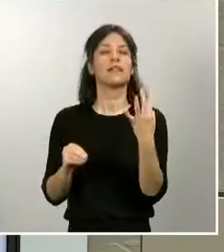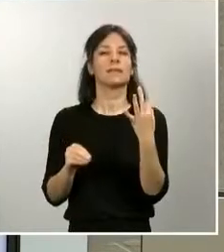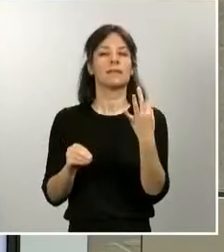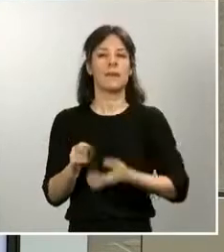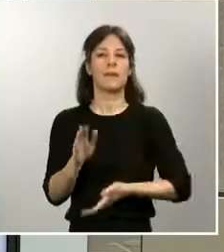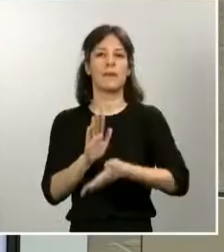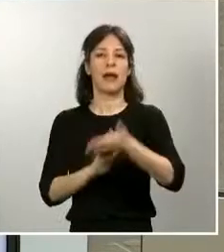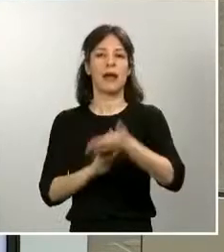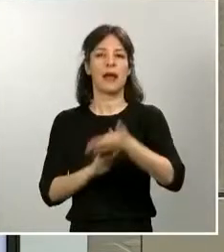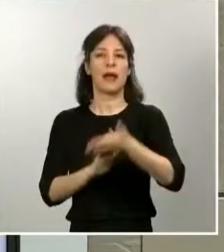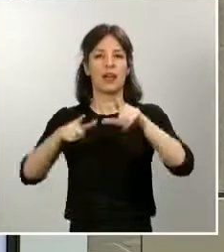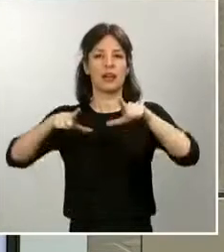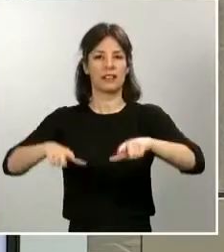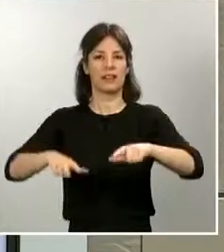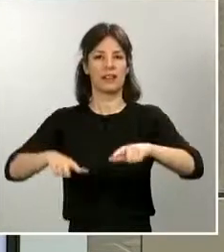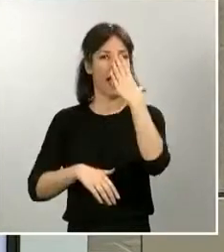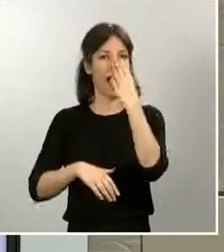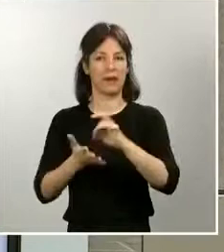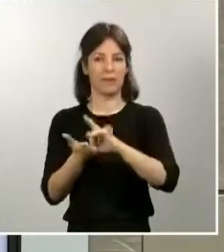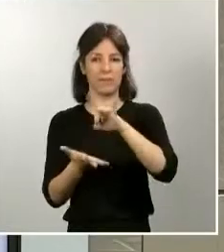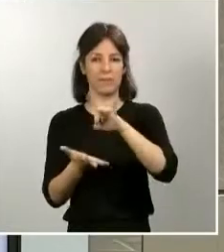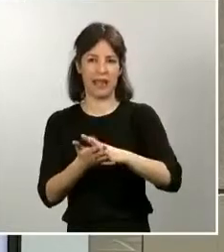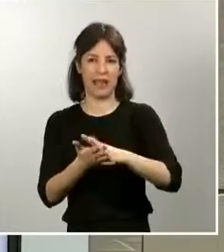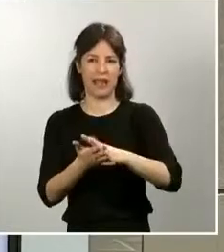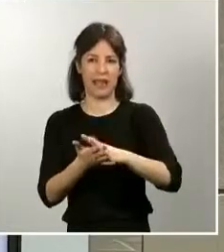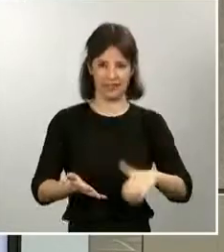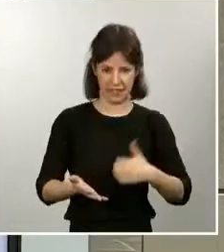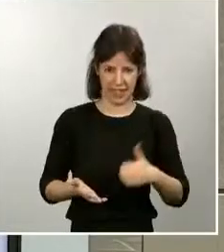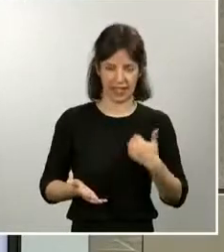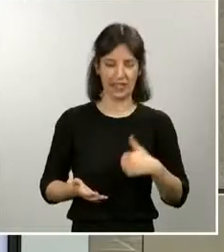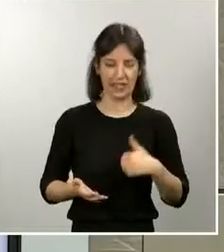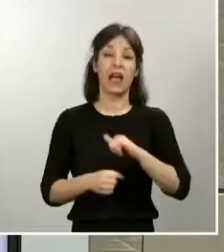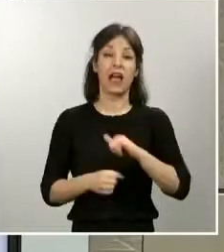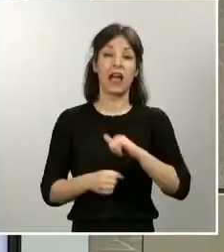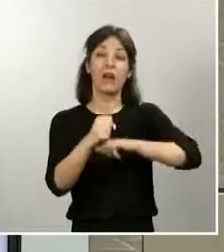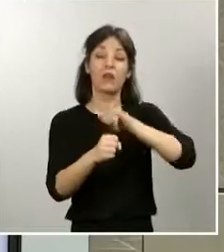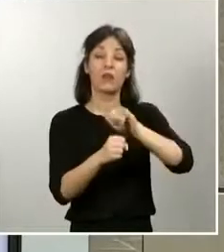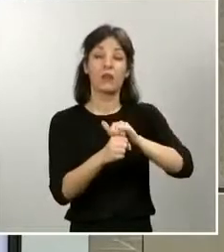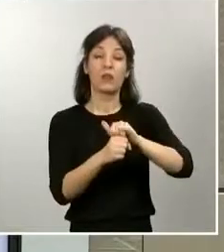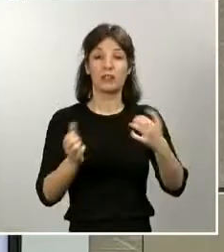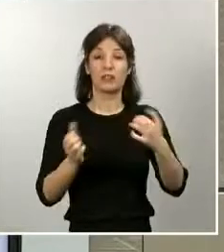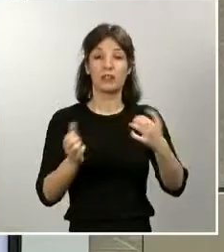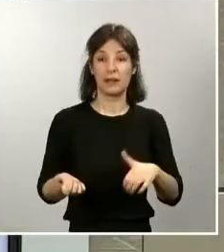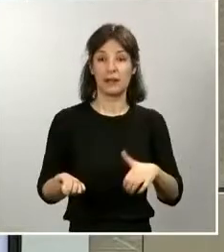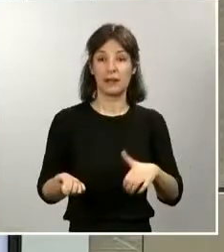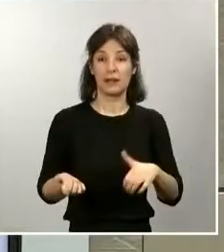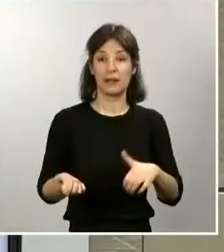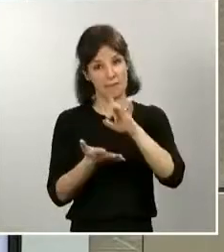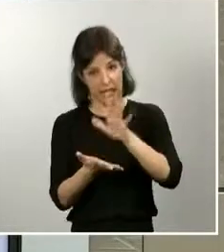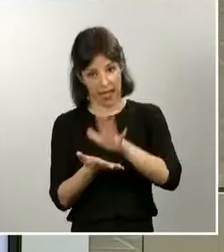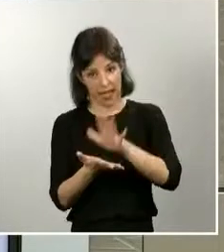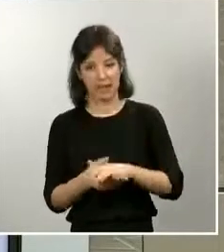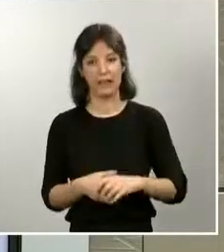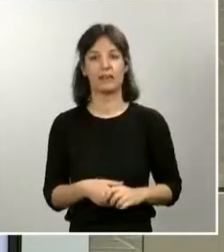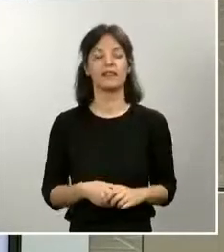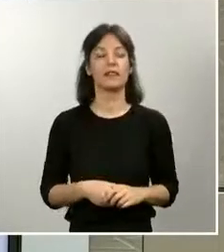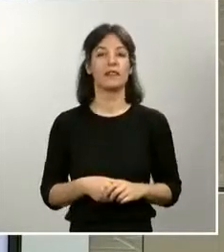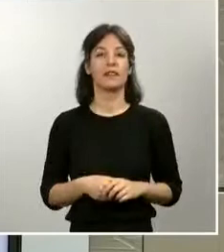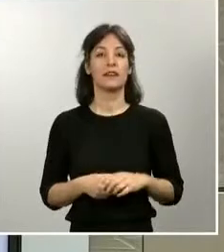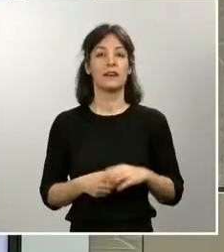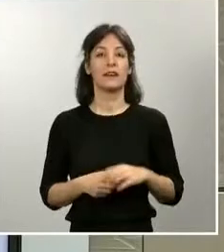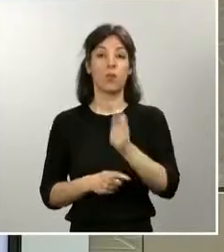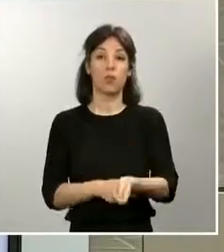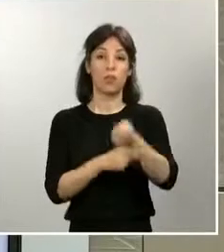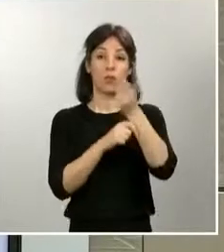estaciones del AVE de Málaga y Sevilla, en los aeropuertos de Sevilla y Málaga, en el puerto de La Palma